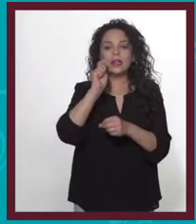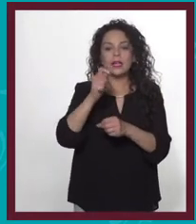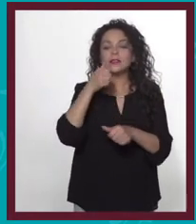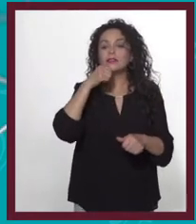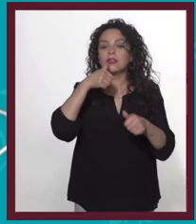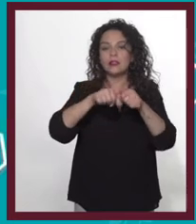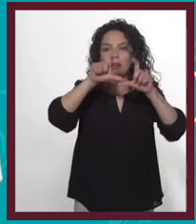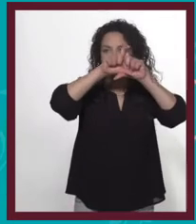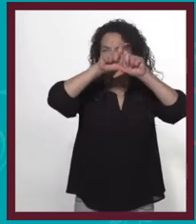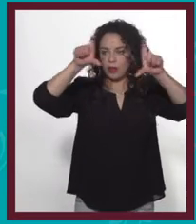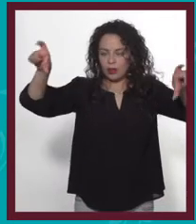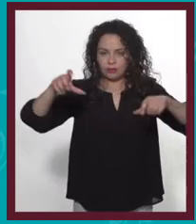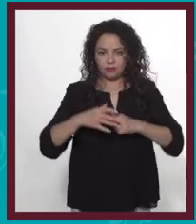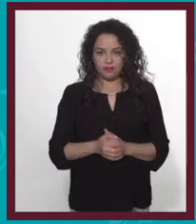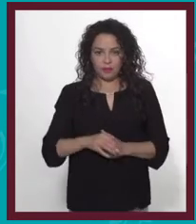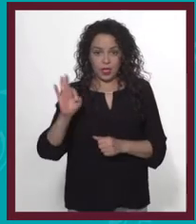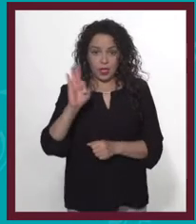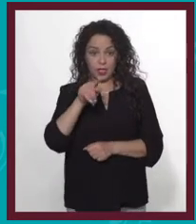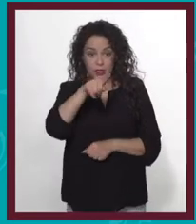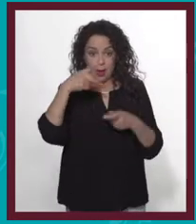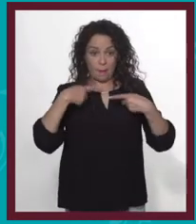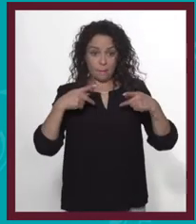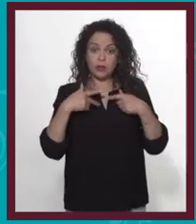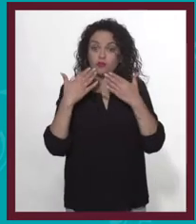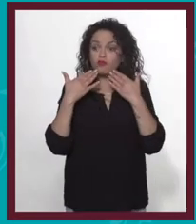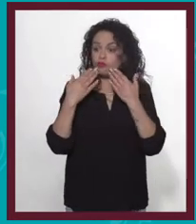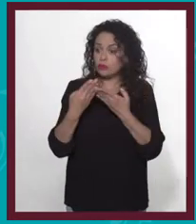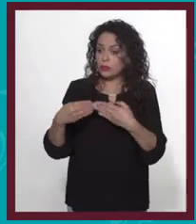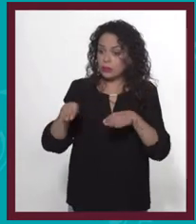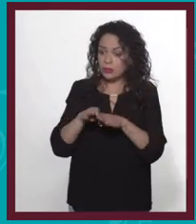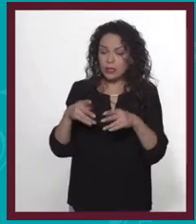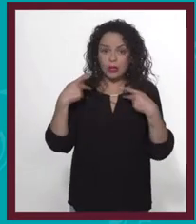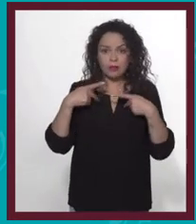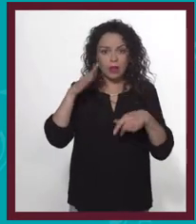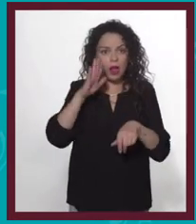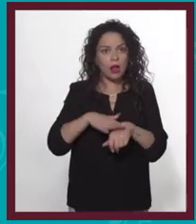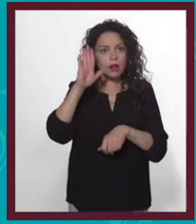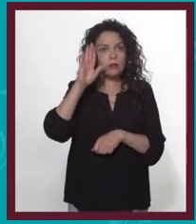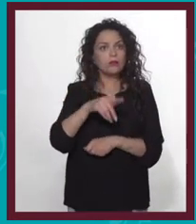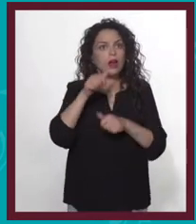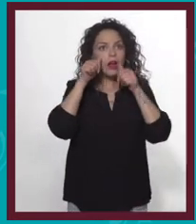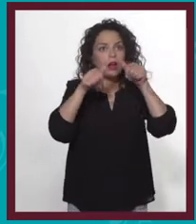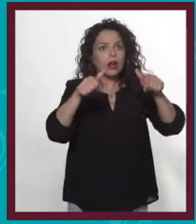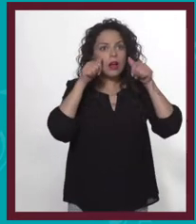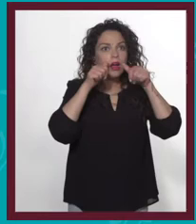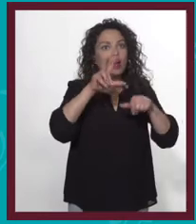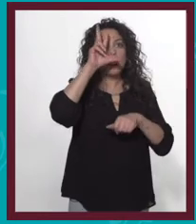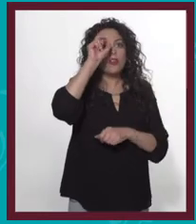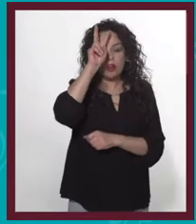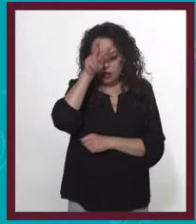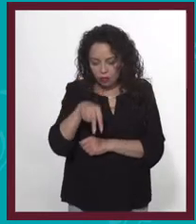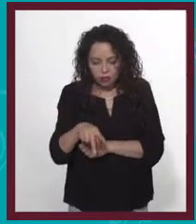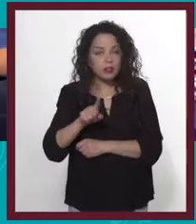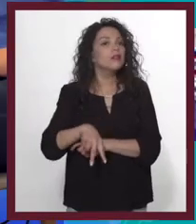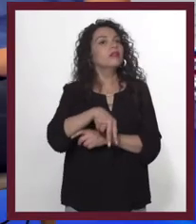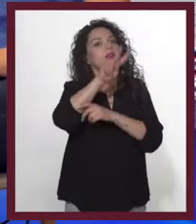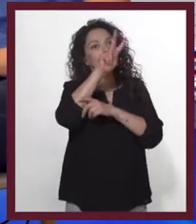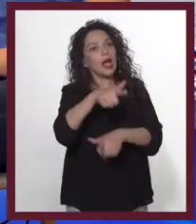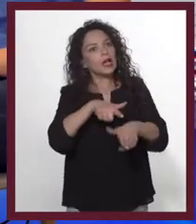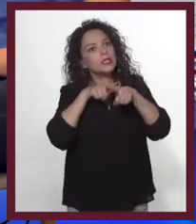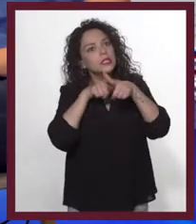que dice algo como si este póster fuera una persona sin hogar, la mayoría de la gente no bajaría la vista para mirarlo.